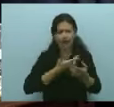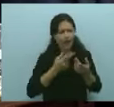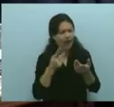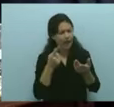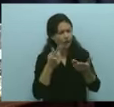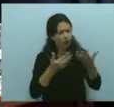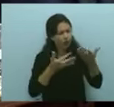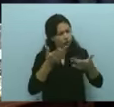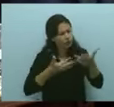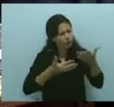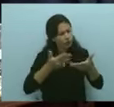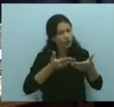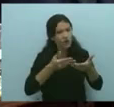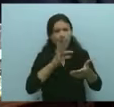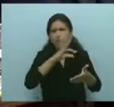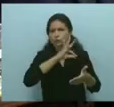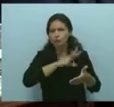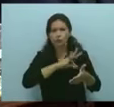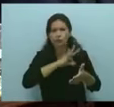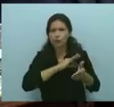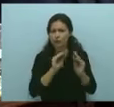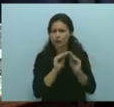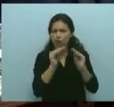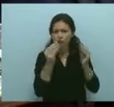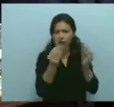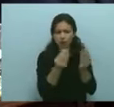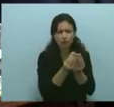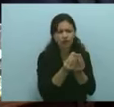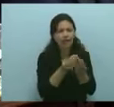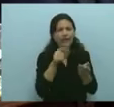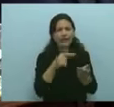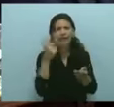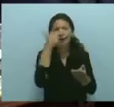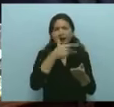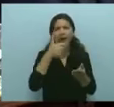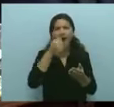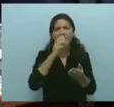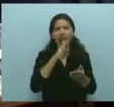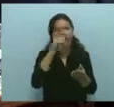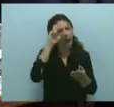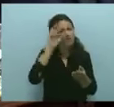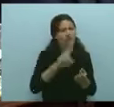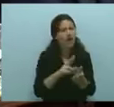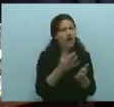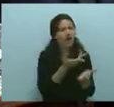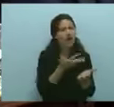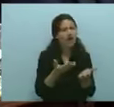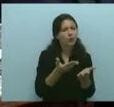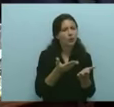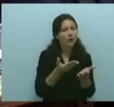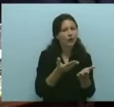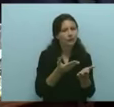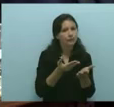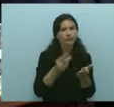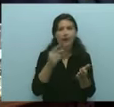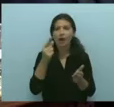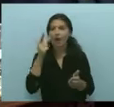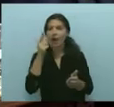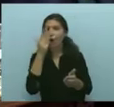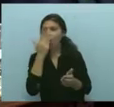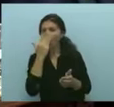patronal, los aportes previsionales. Entonces, ¿qué hizo Córdoba? Descontó los aportes